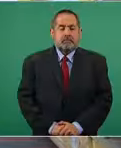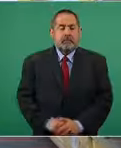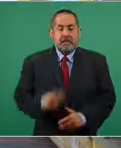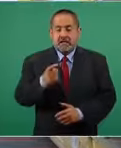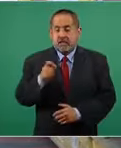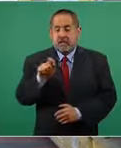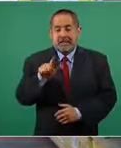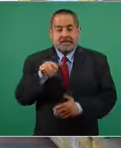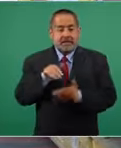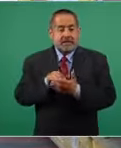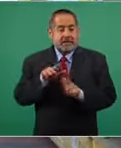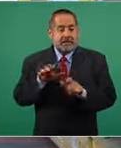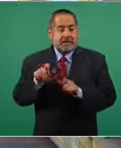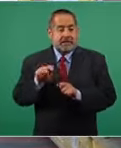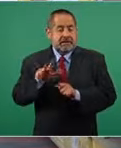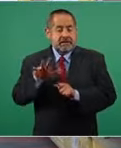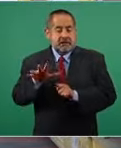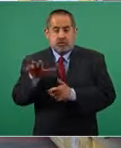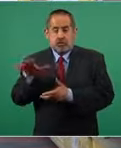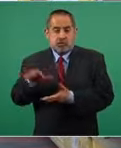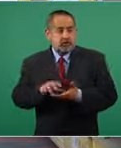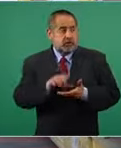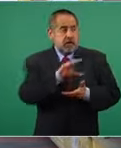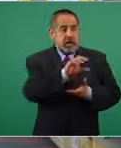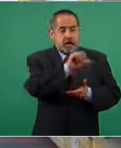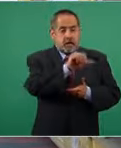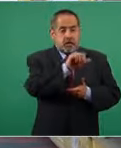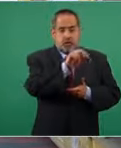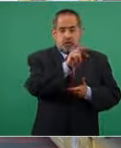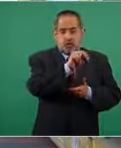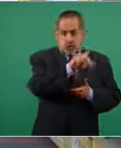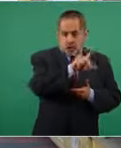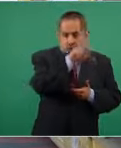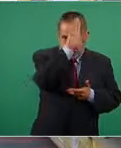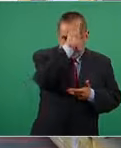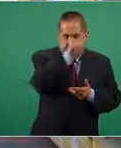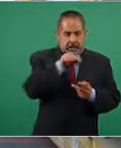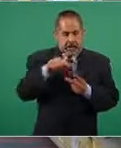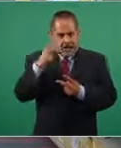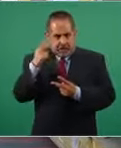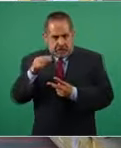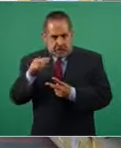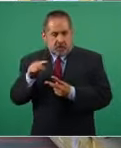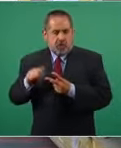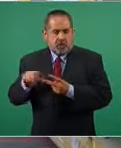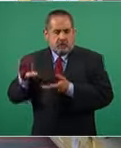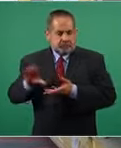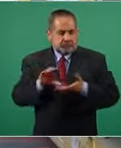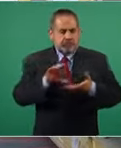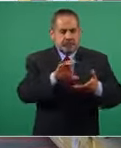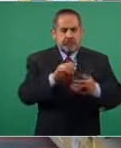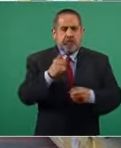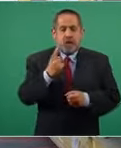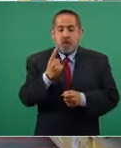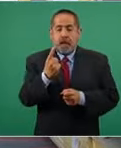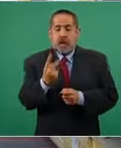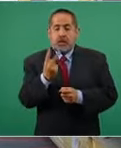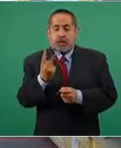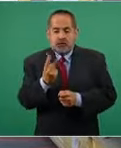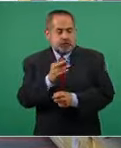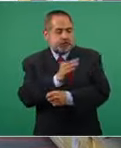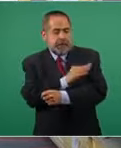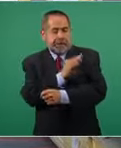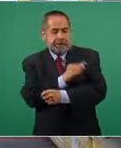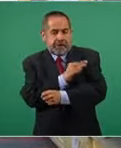775 irán a Nuevo León Monterrey para el tema de la segunda dosis para el personal de